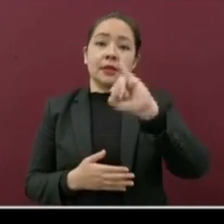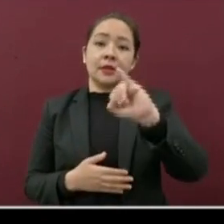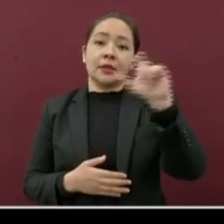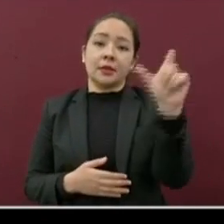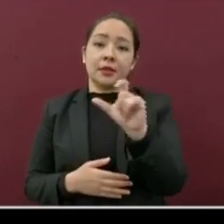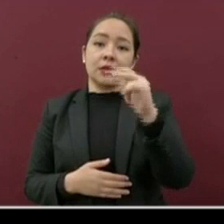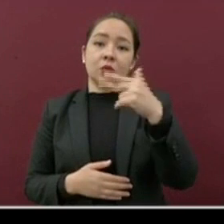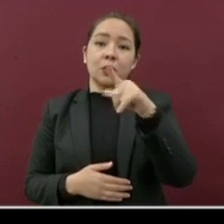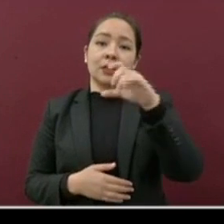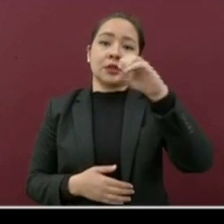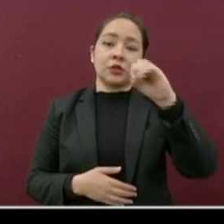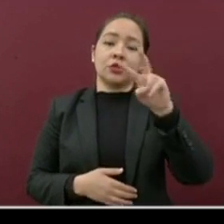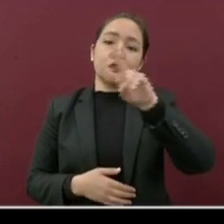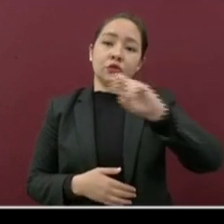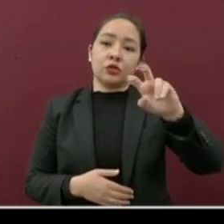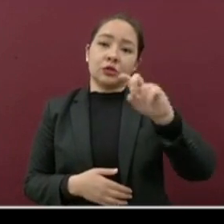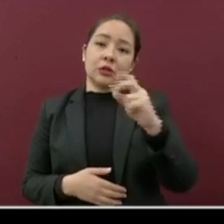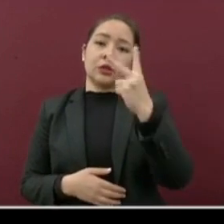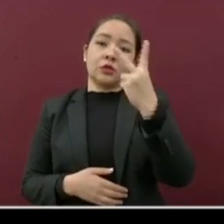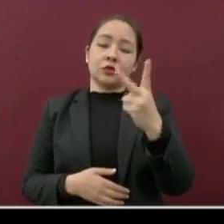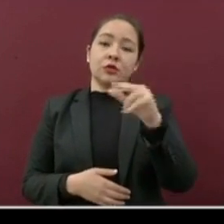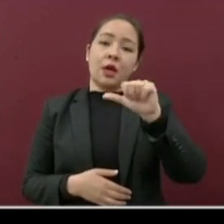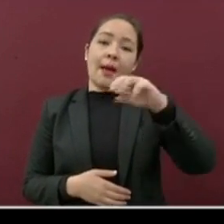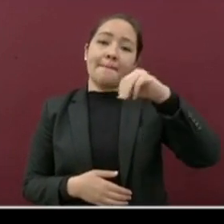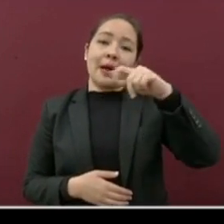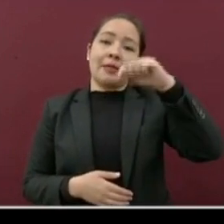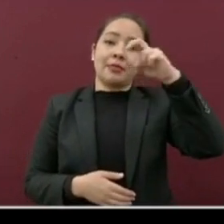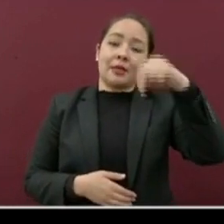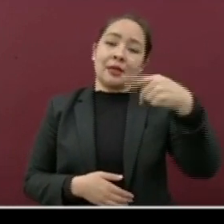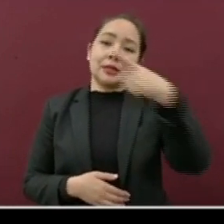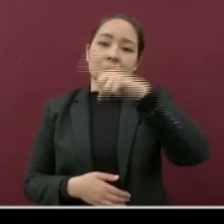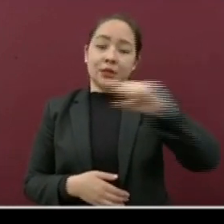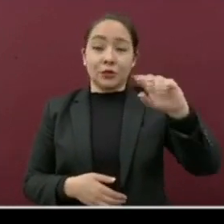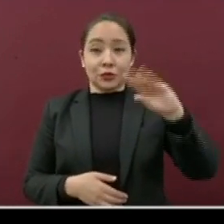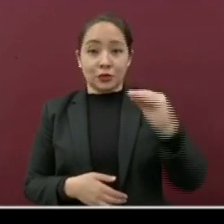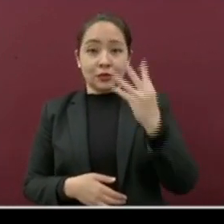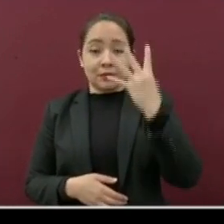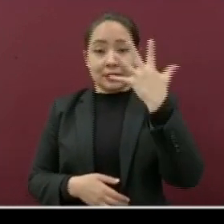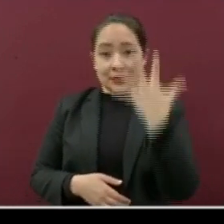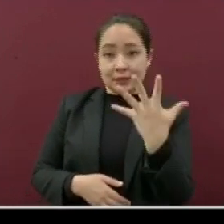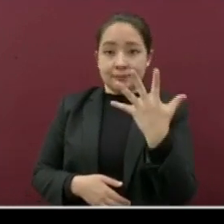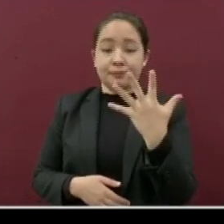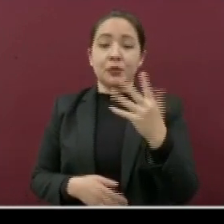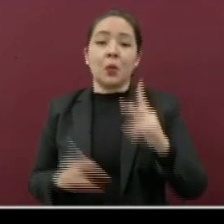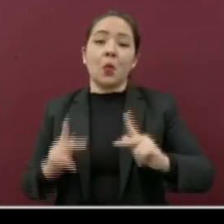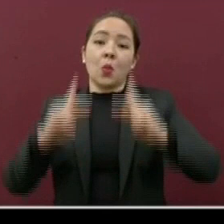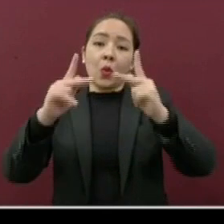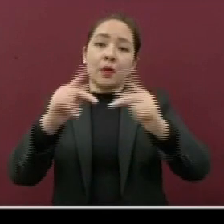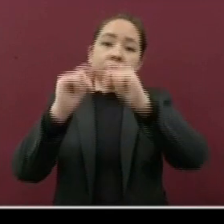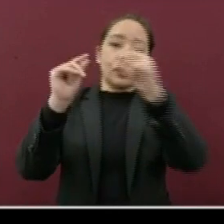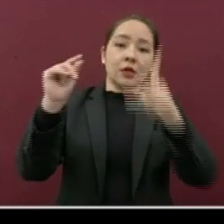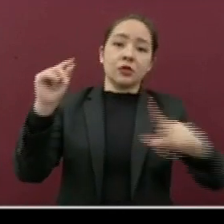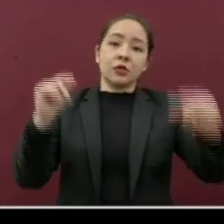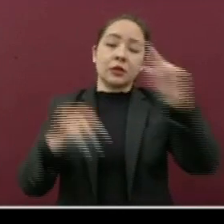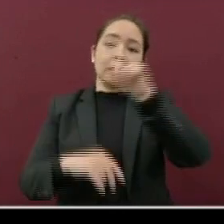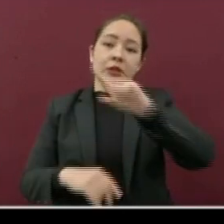Izhuatlancillo, 232. Amatlán de los Reyes, 195. Puente Nacional,